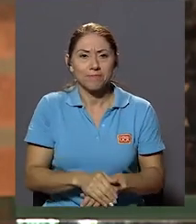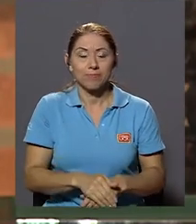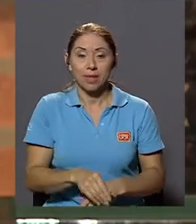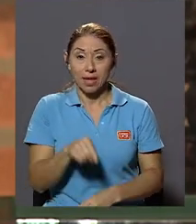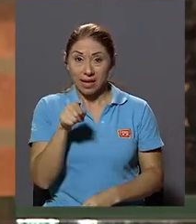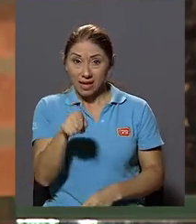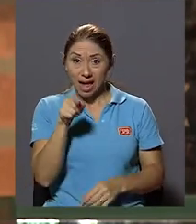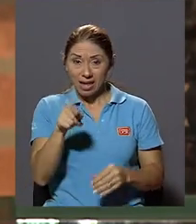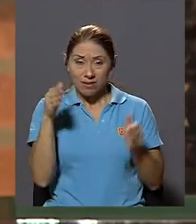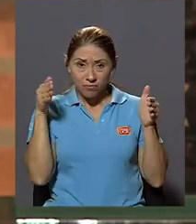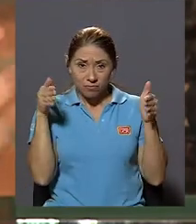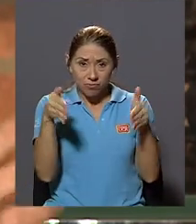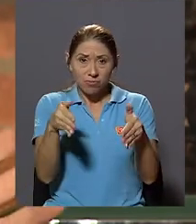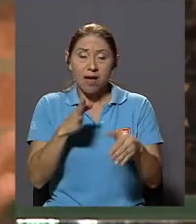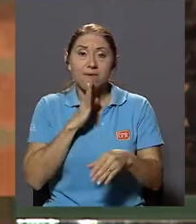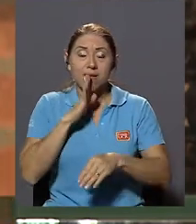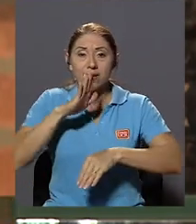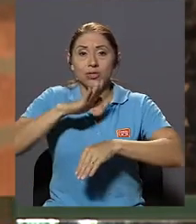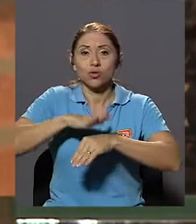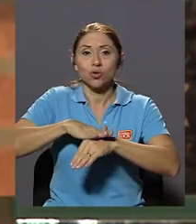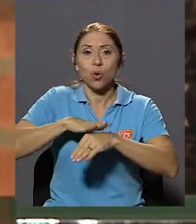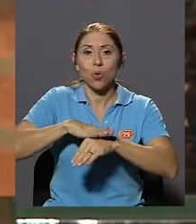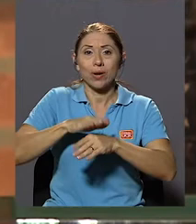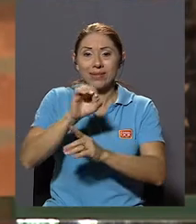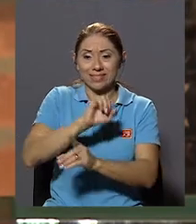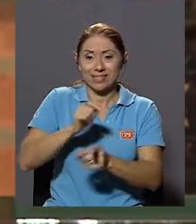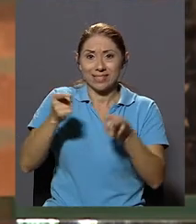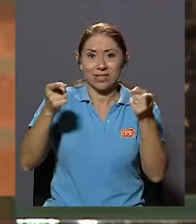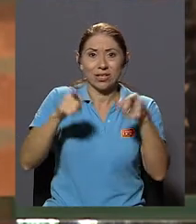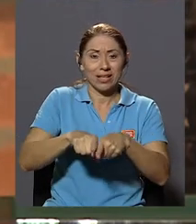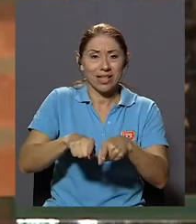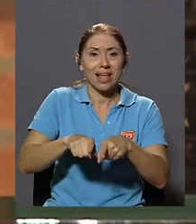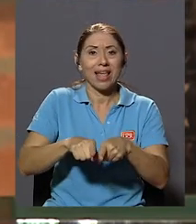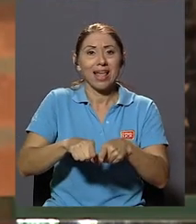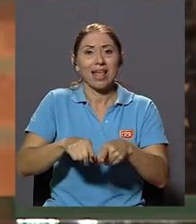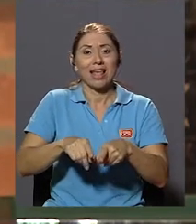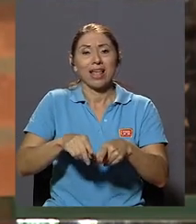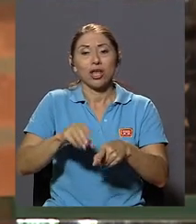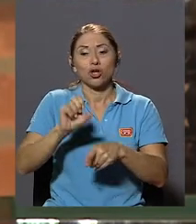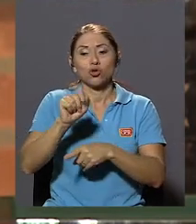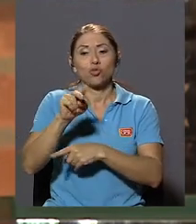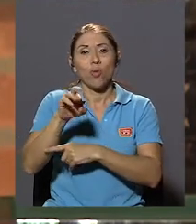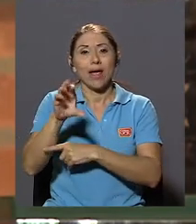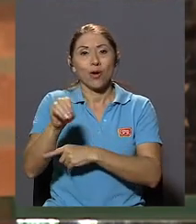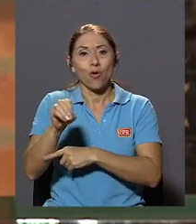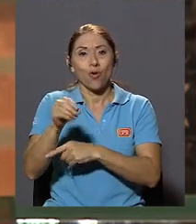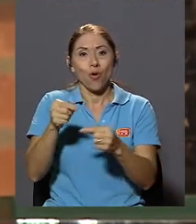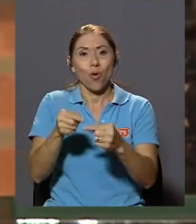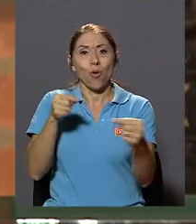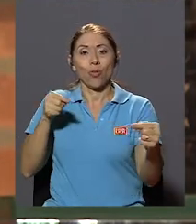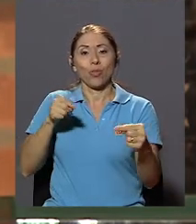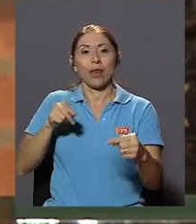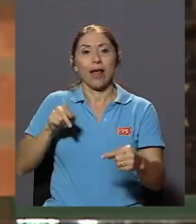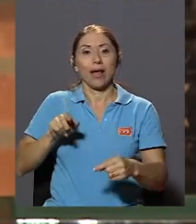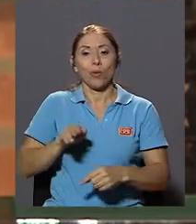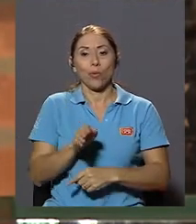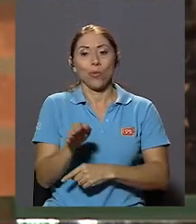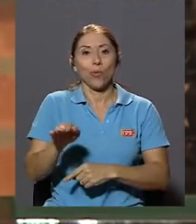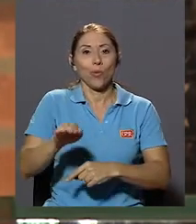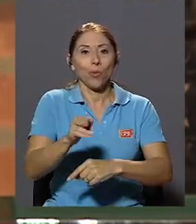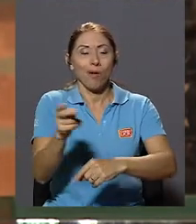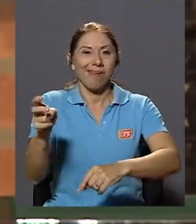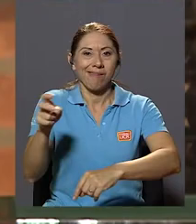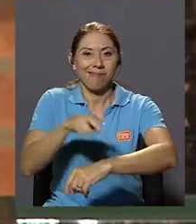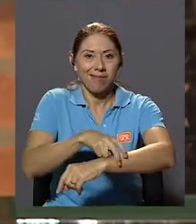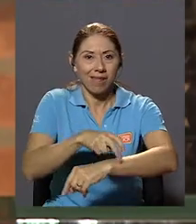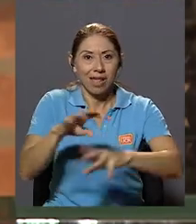Reseñaba El fenómeno Del Accidente Ofídico Del mundo Y como El Instituto Clodomiro Picado Es